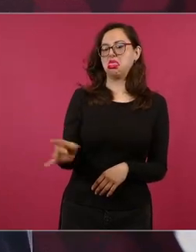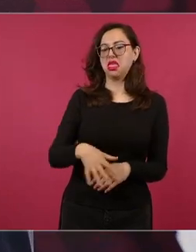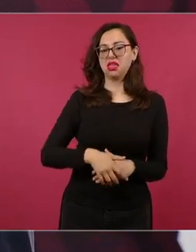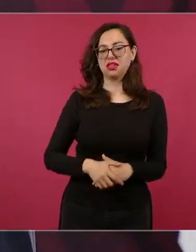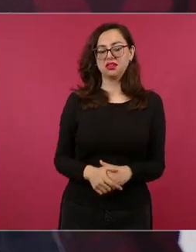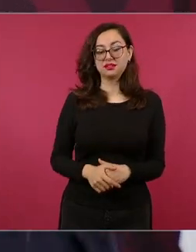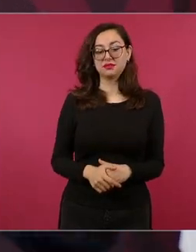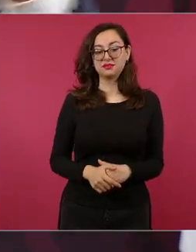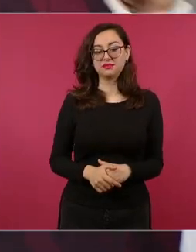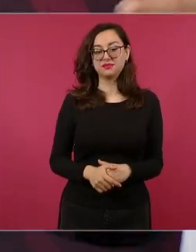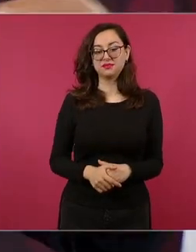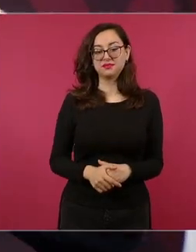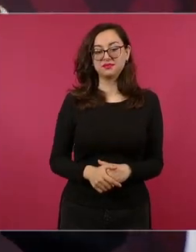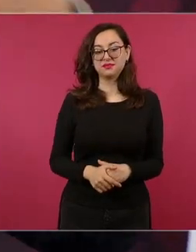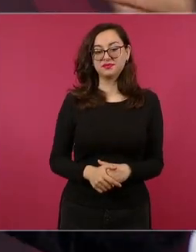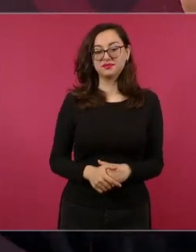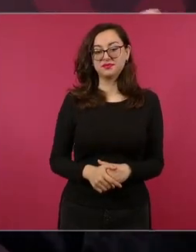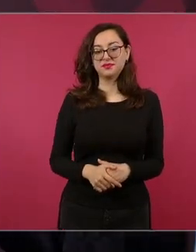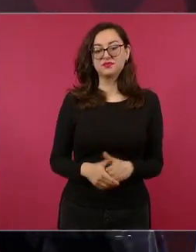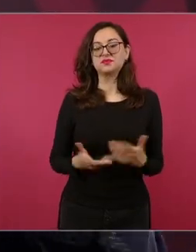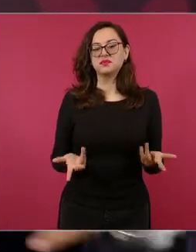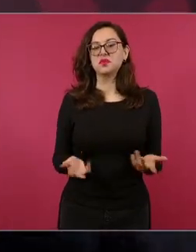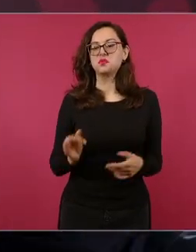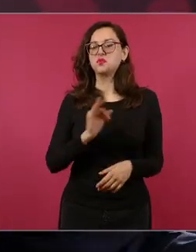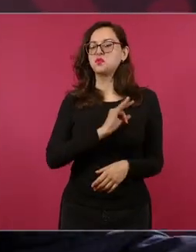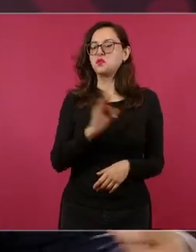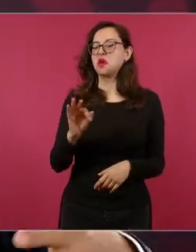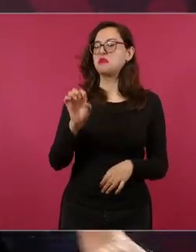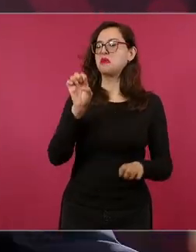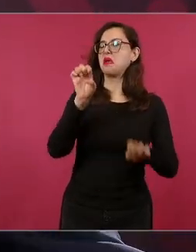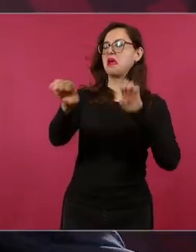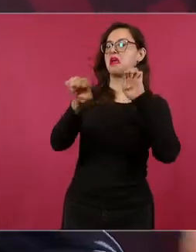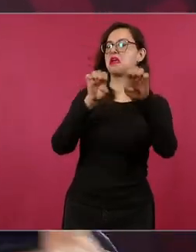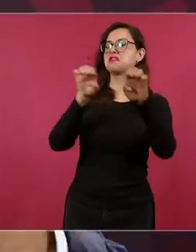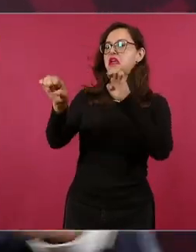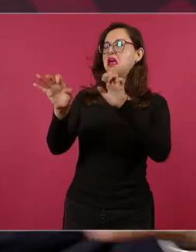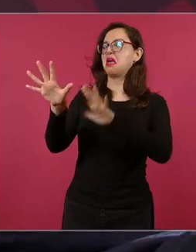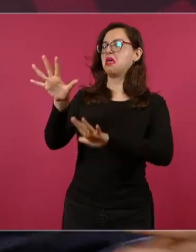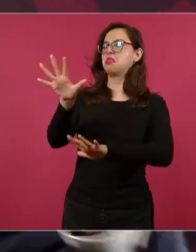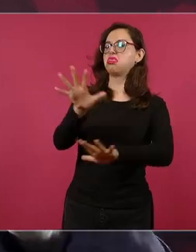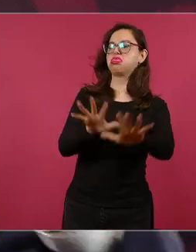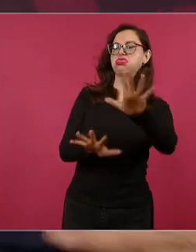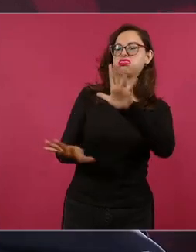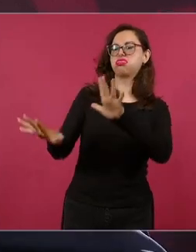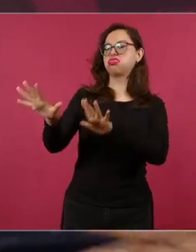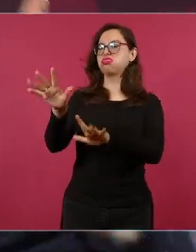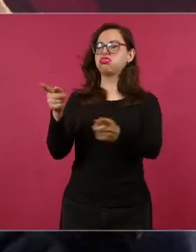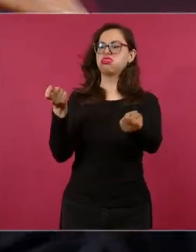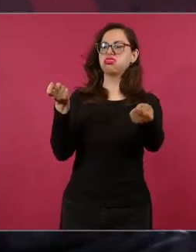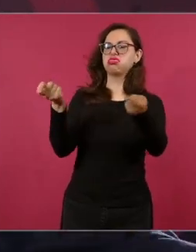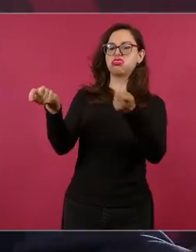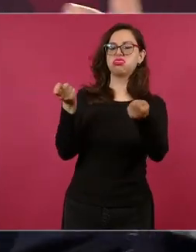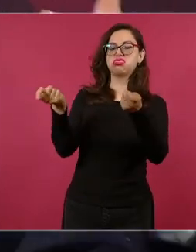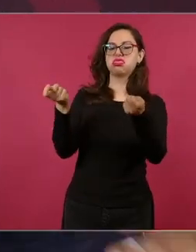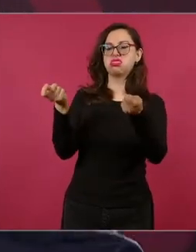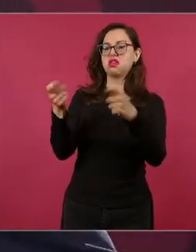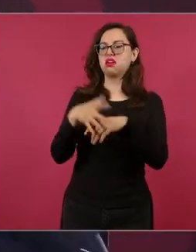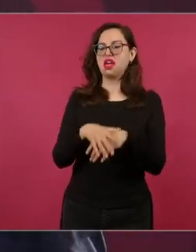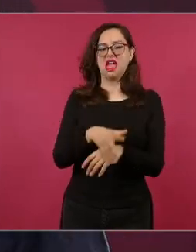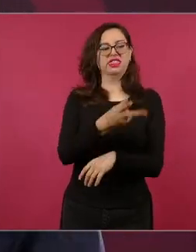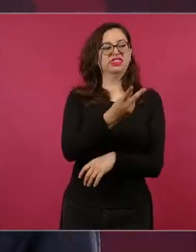pensaban que era manipulable y que con los medios